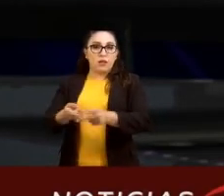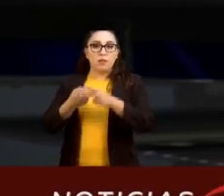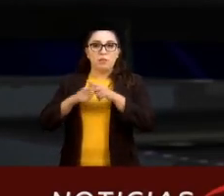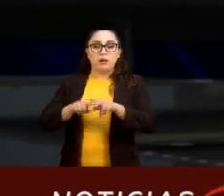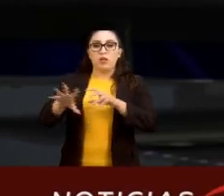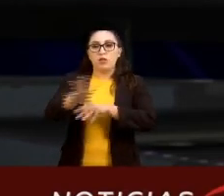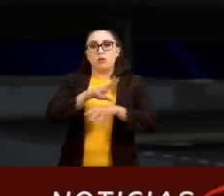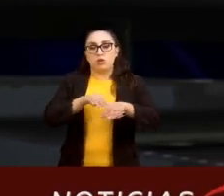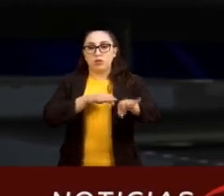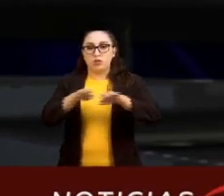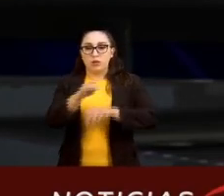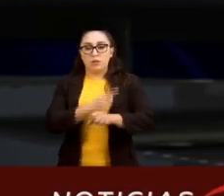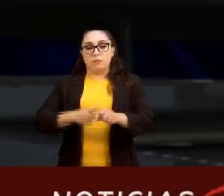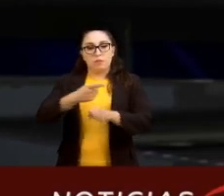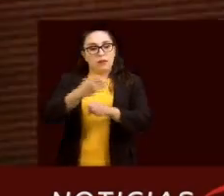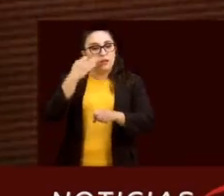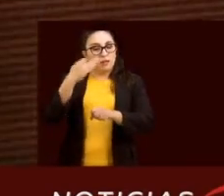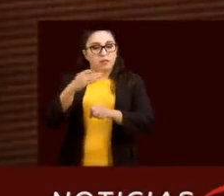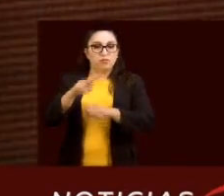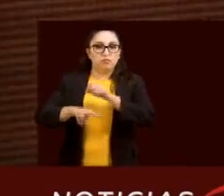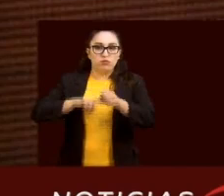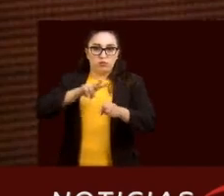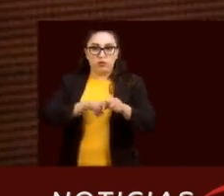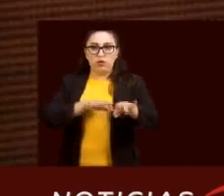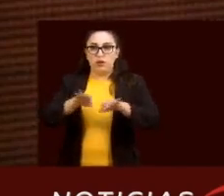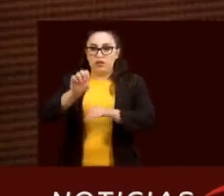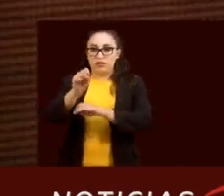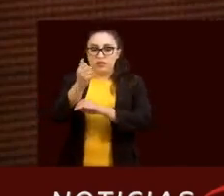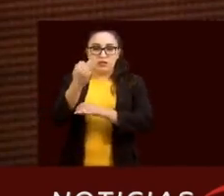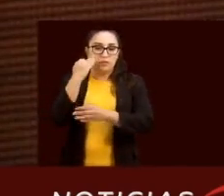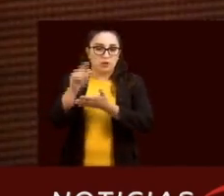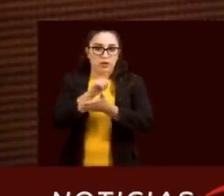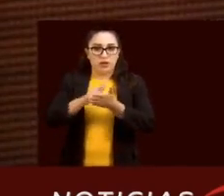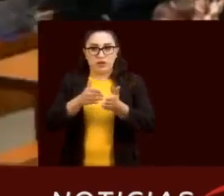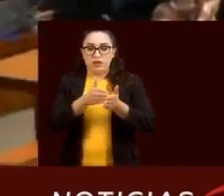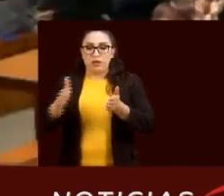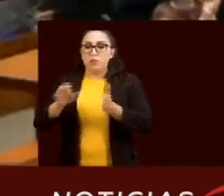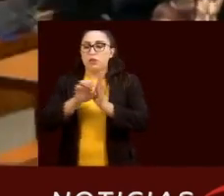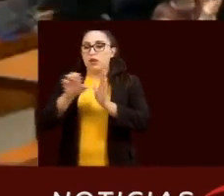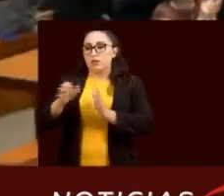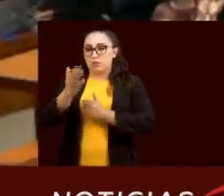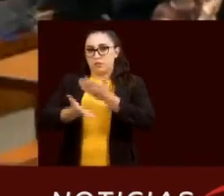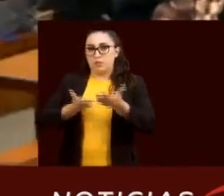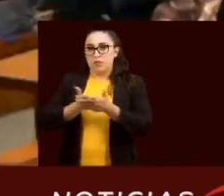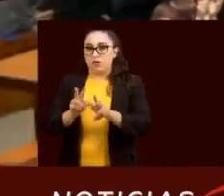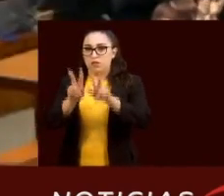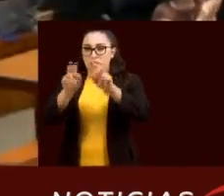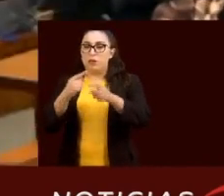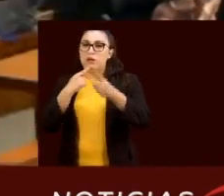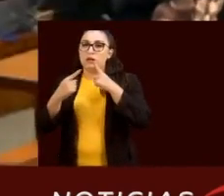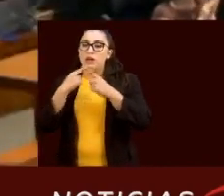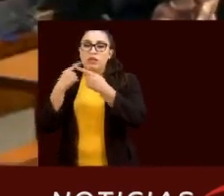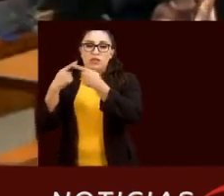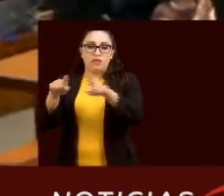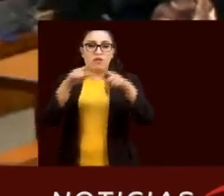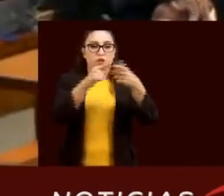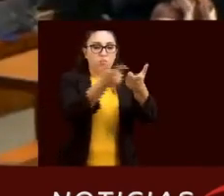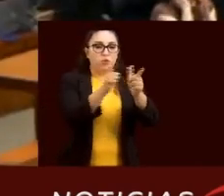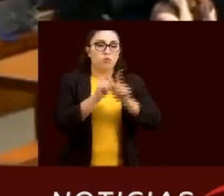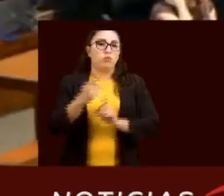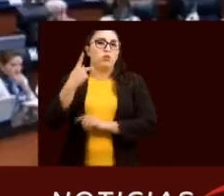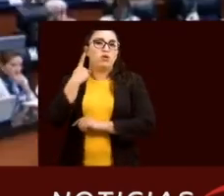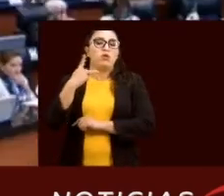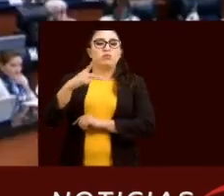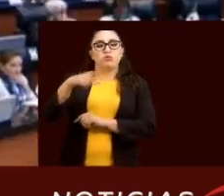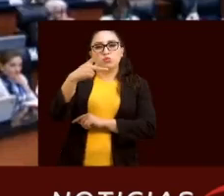los trabajos del primer periodo ordinario de la 66 legislatura. En el apartado de agenda política, los diferentes grupos parlamentarios manifestaron